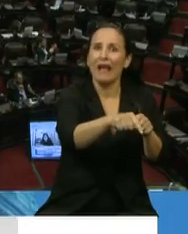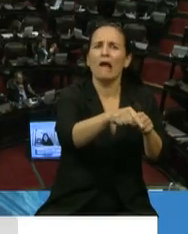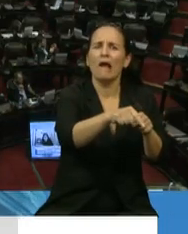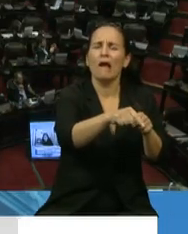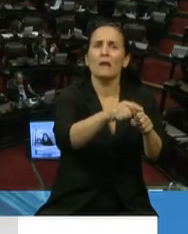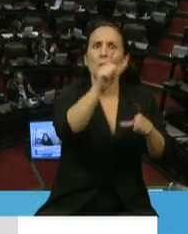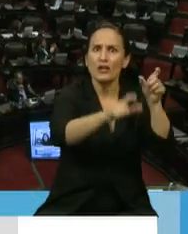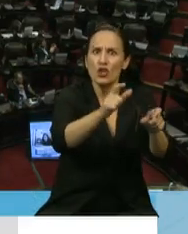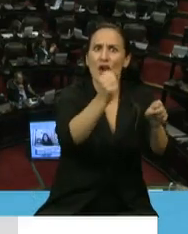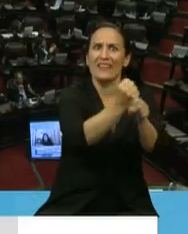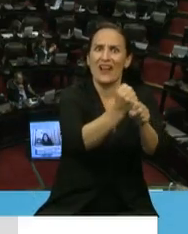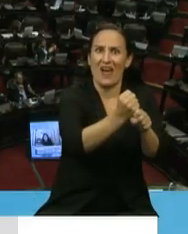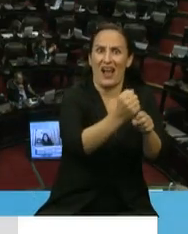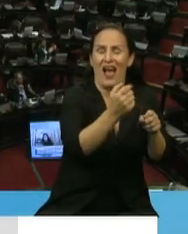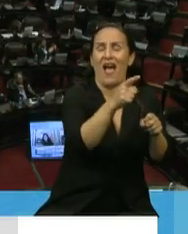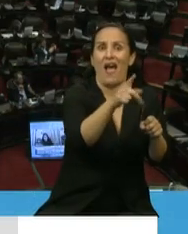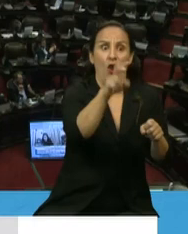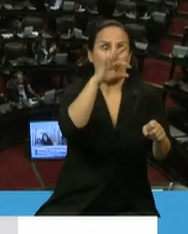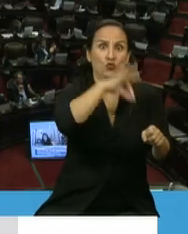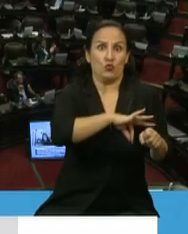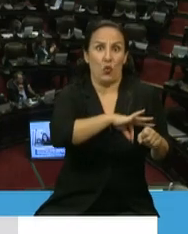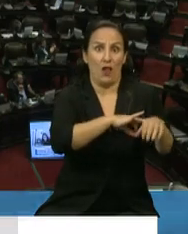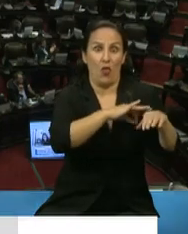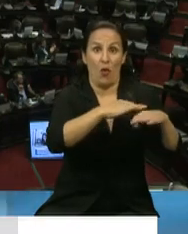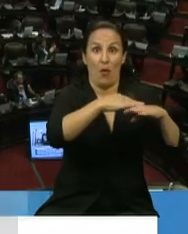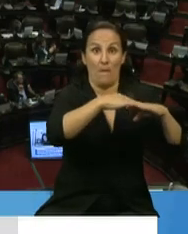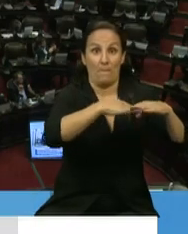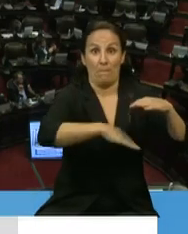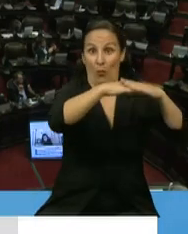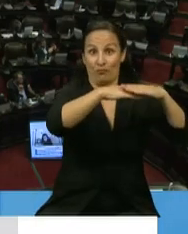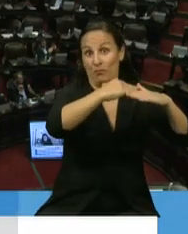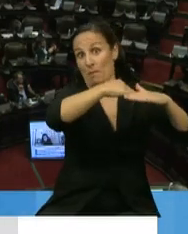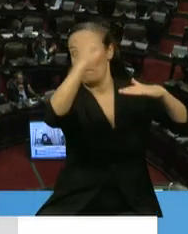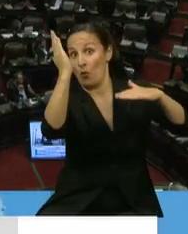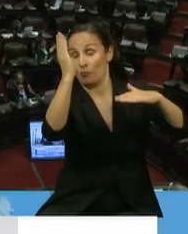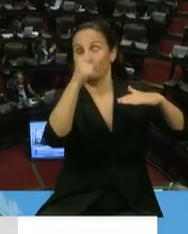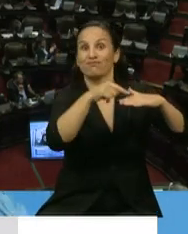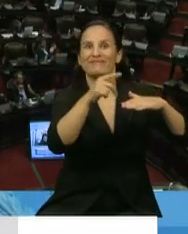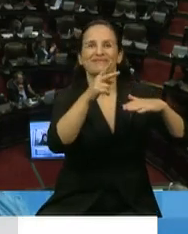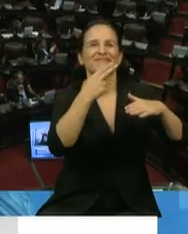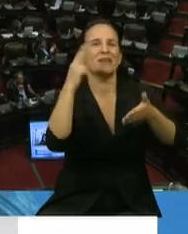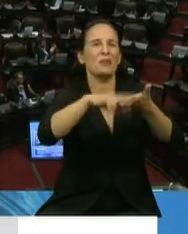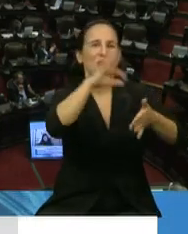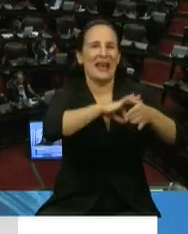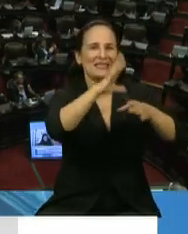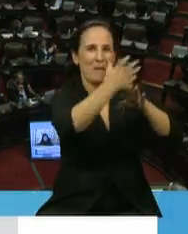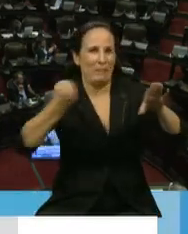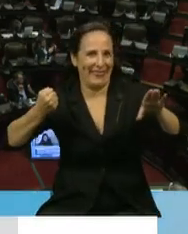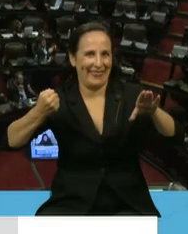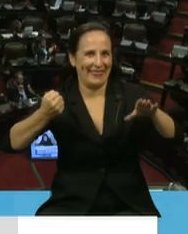de salud cuando obviamente pasa el piso inesperable de la retención. El sistema